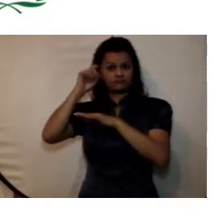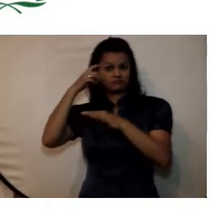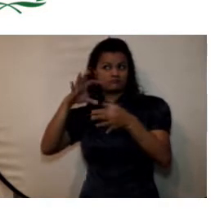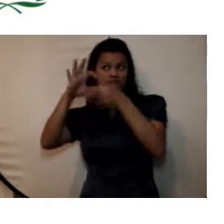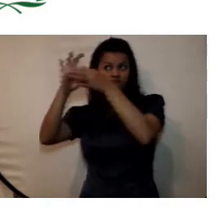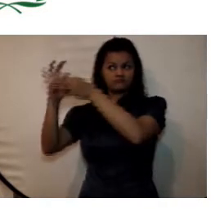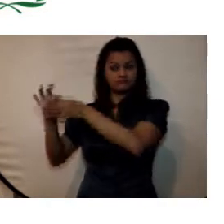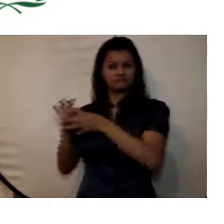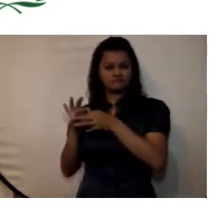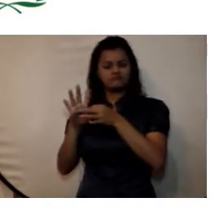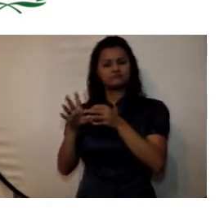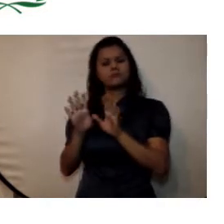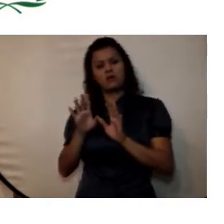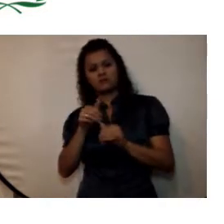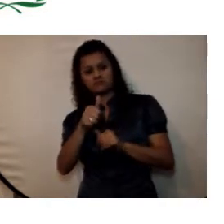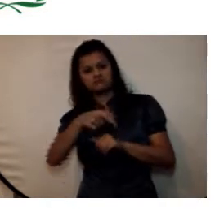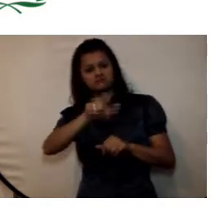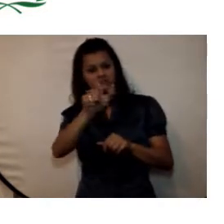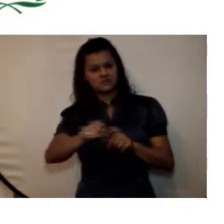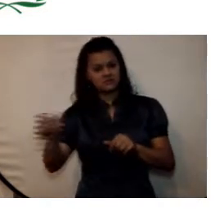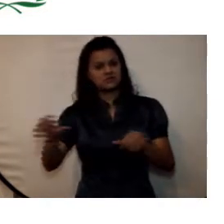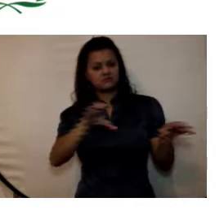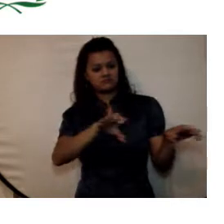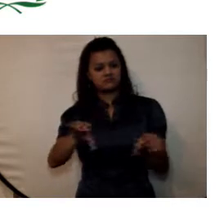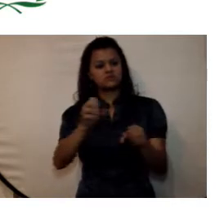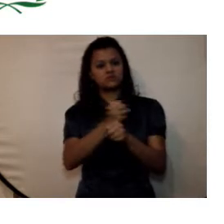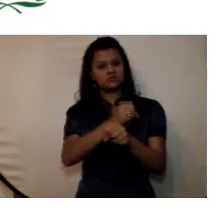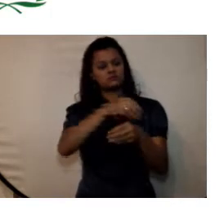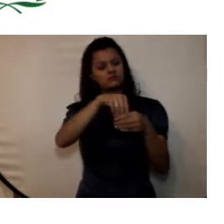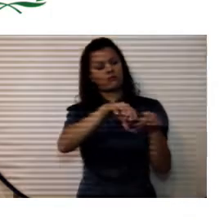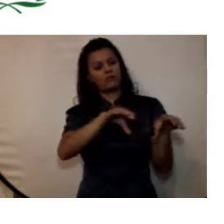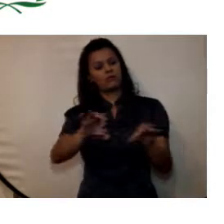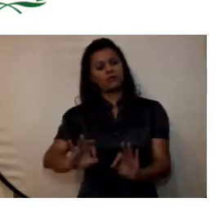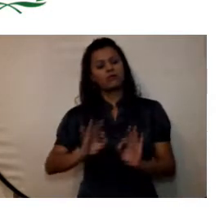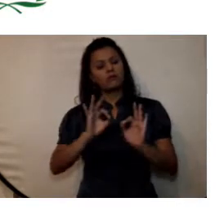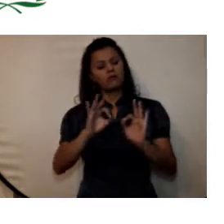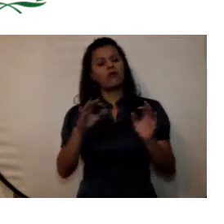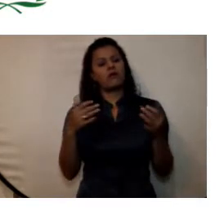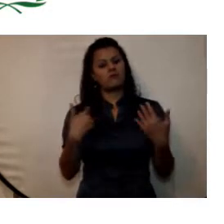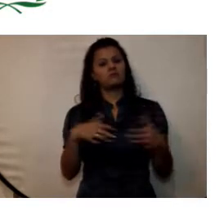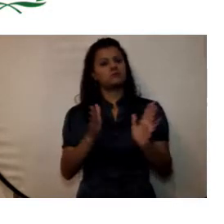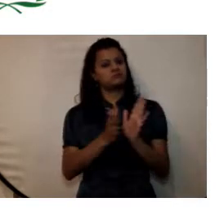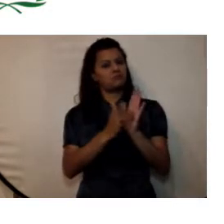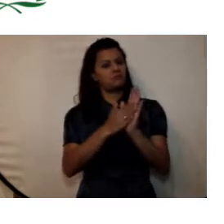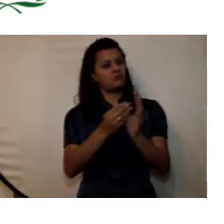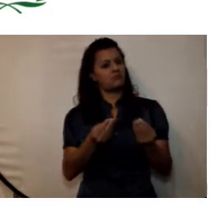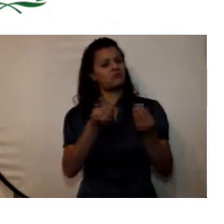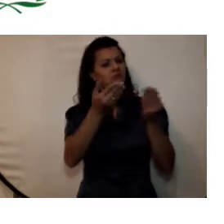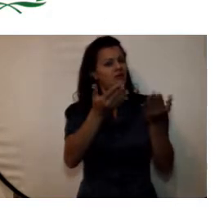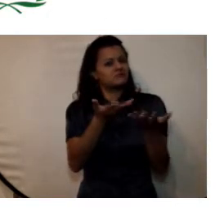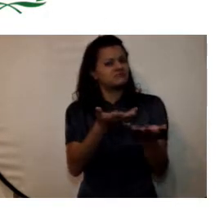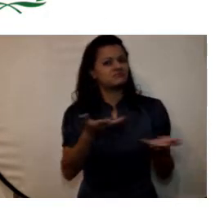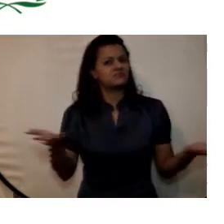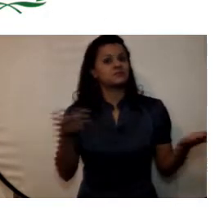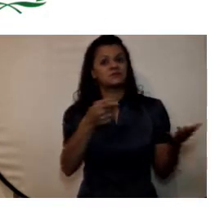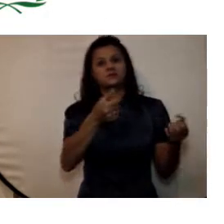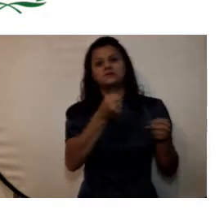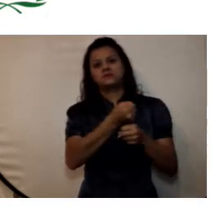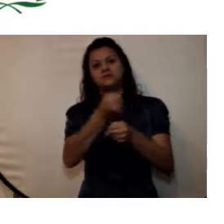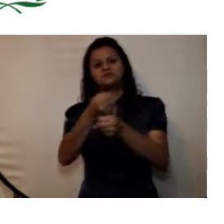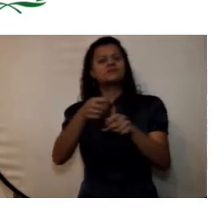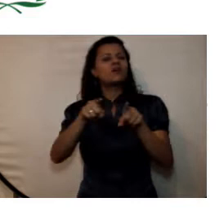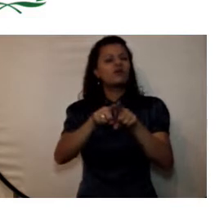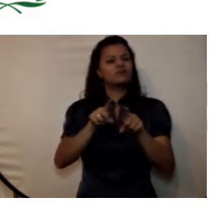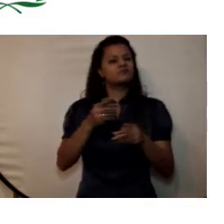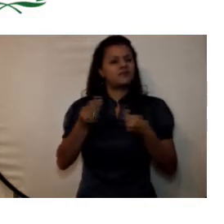de servidores públicos y ciudadanos hacia el proceso de rendición de cuentas. Se trata entonces de llevar a cabo gestiones que contribuyan a la